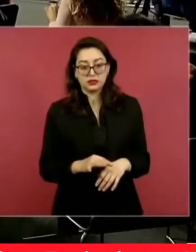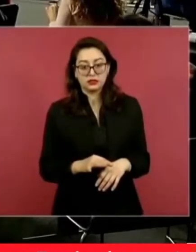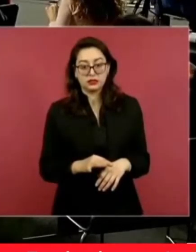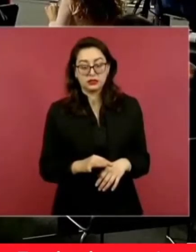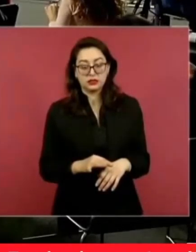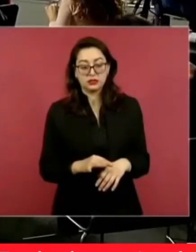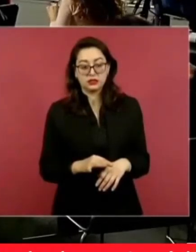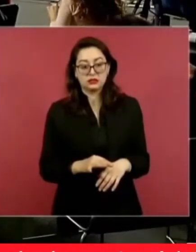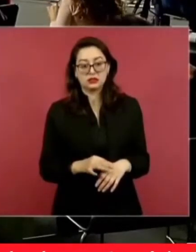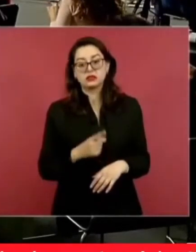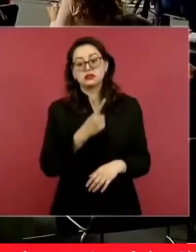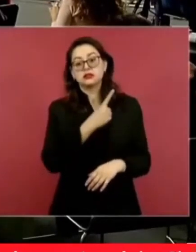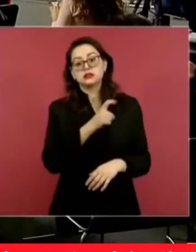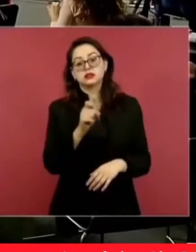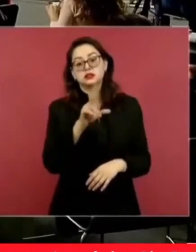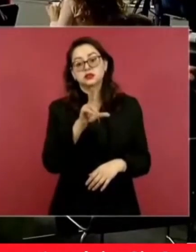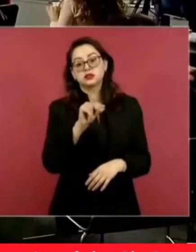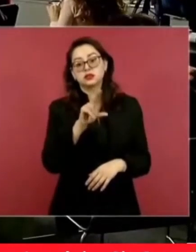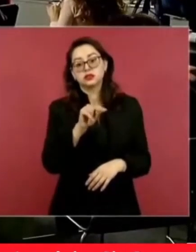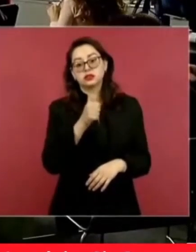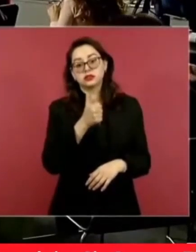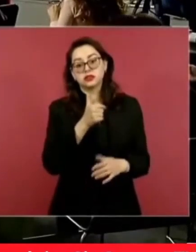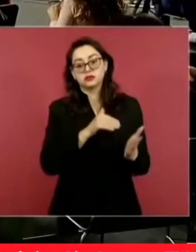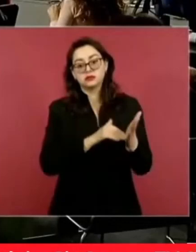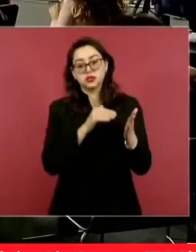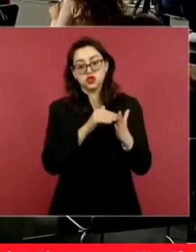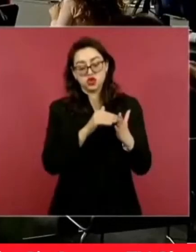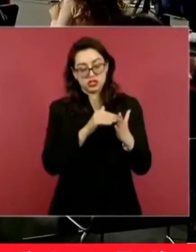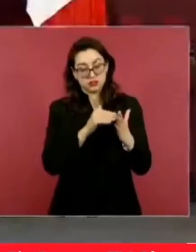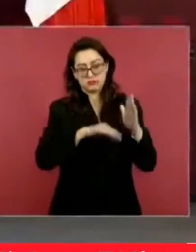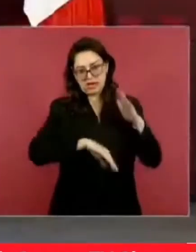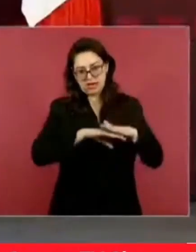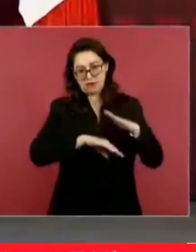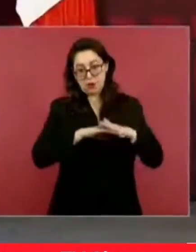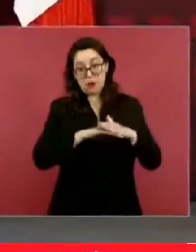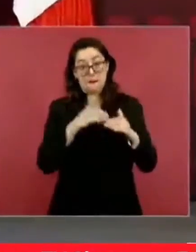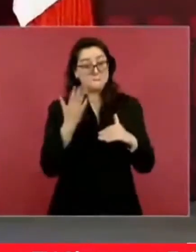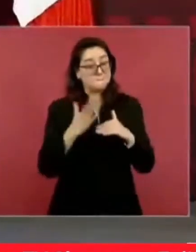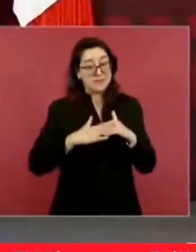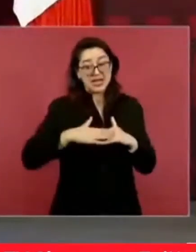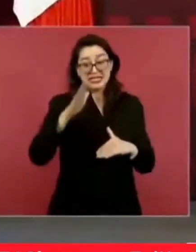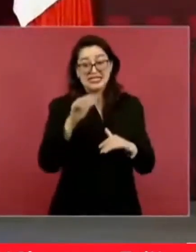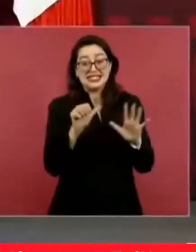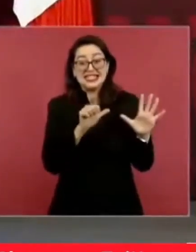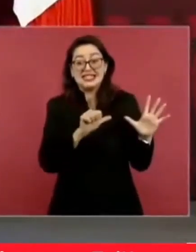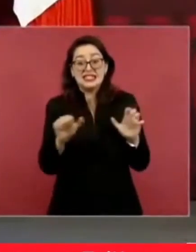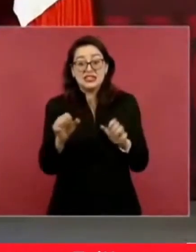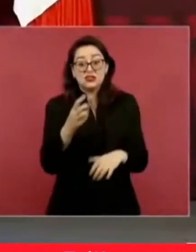mínimo 186 millones máximo 603